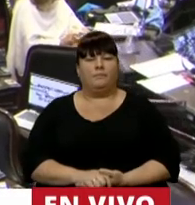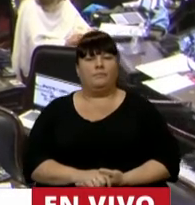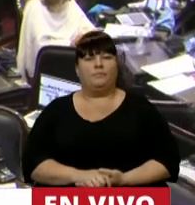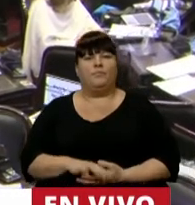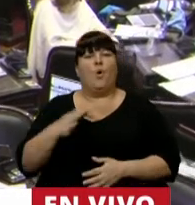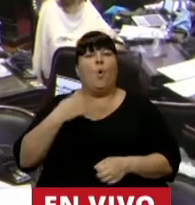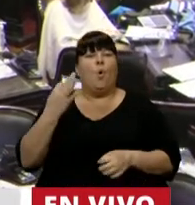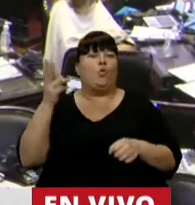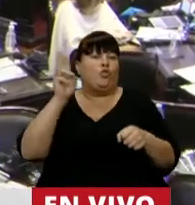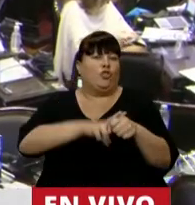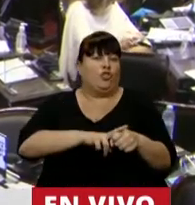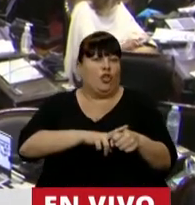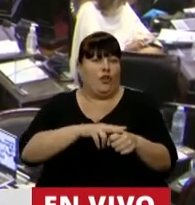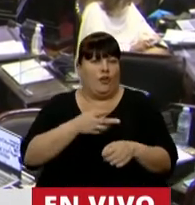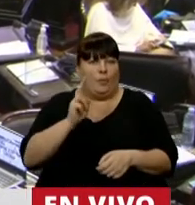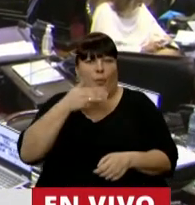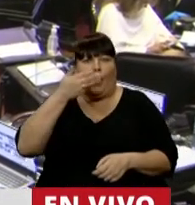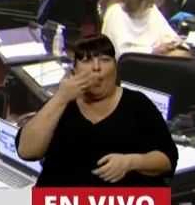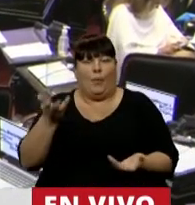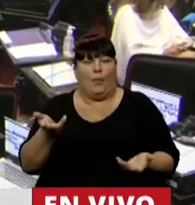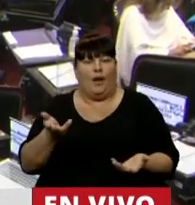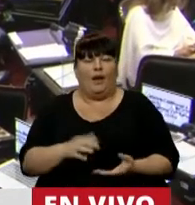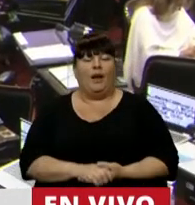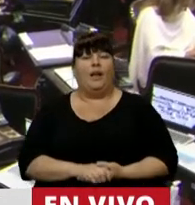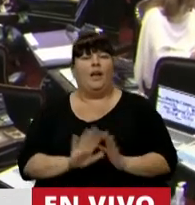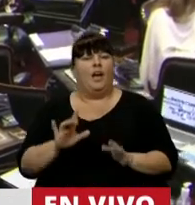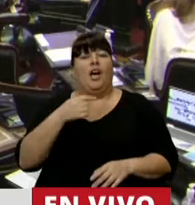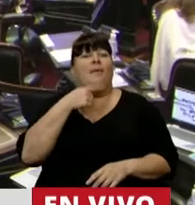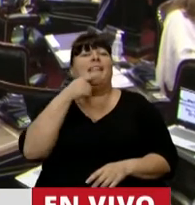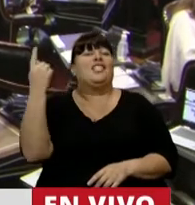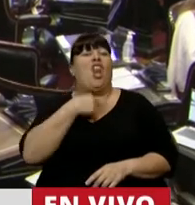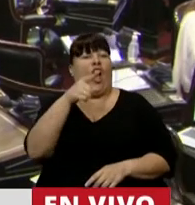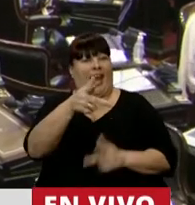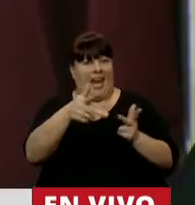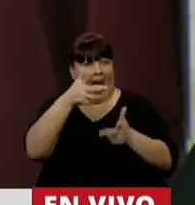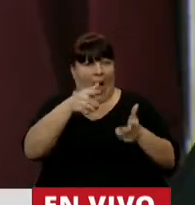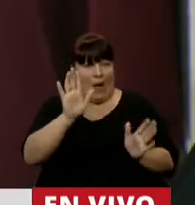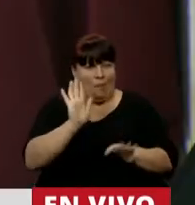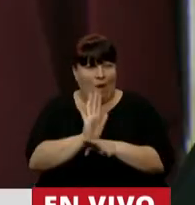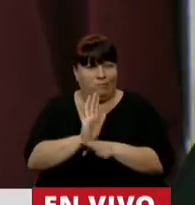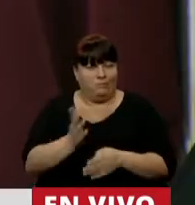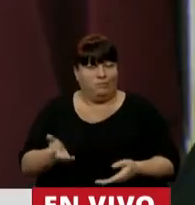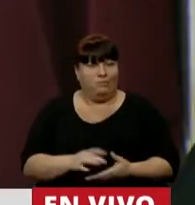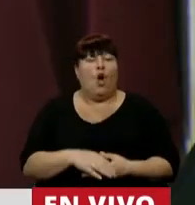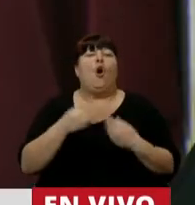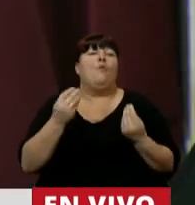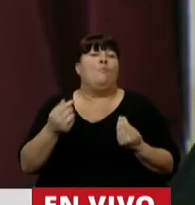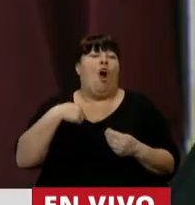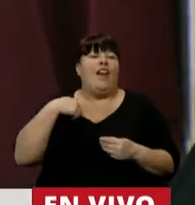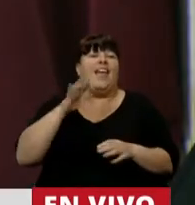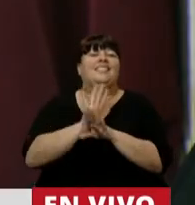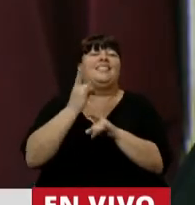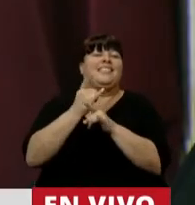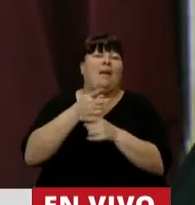Estaba silenciada, Presidente. No la quieren dejar hablar, diputada. Porque soy la oveja